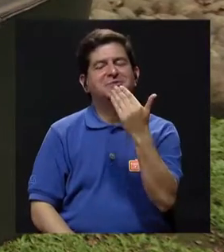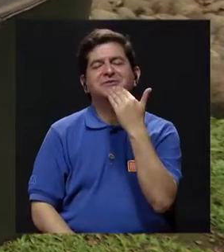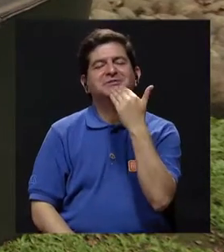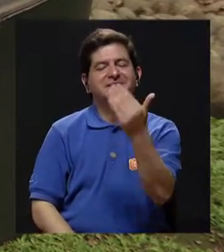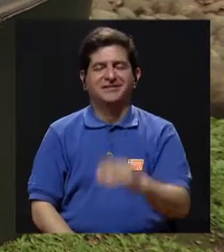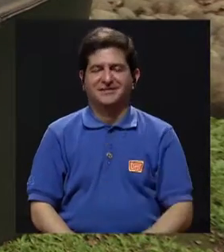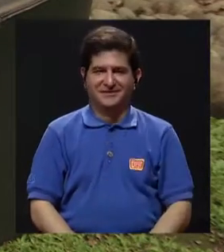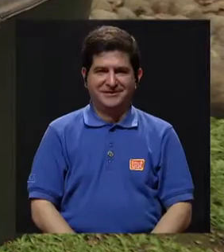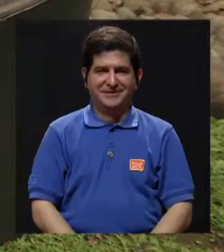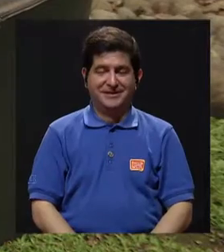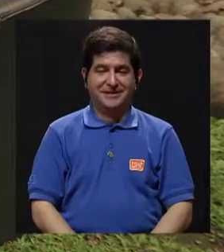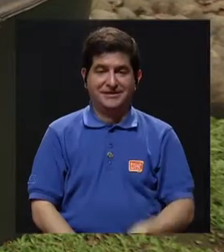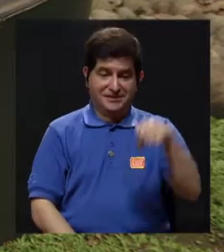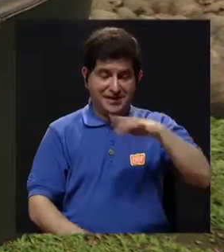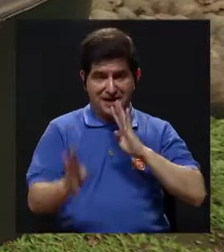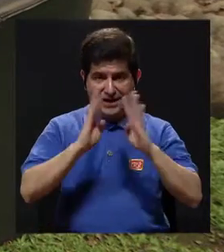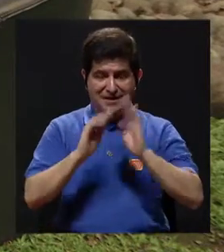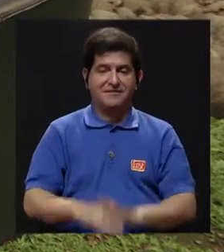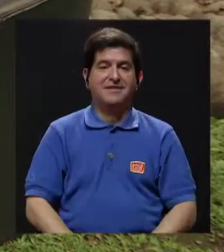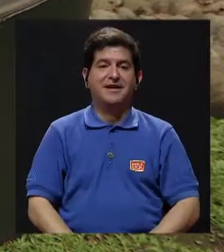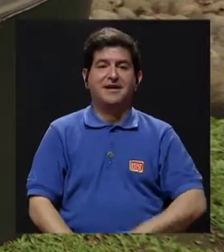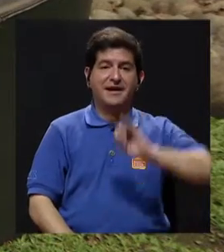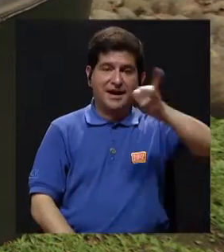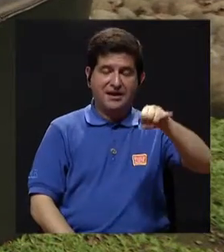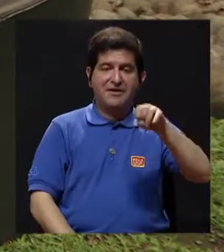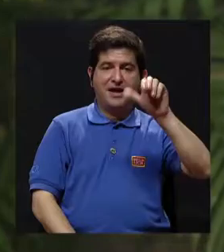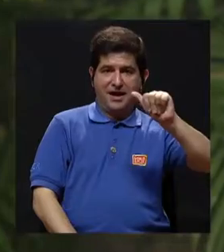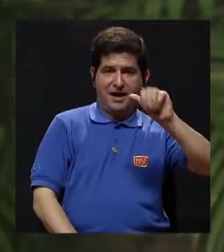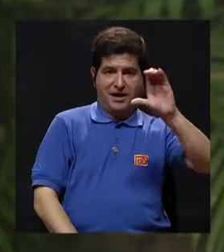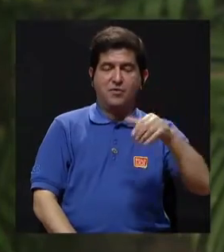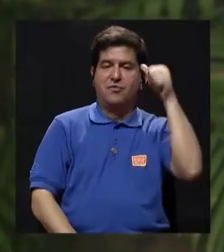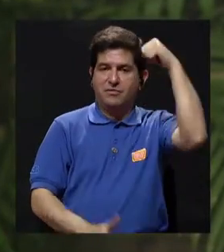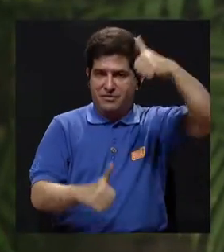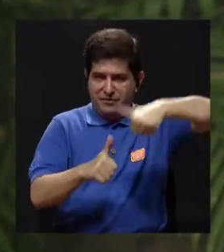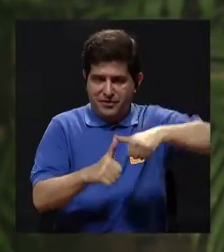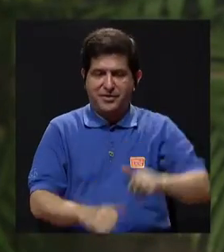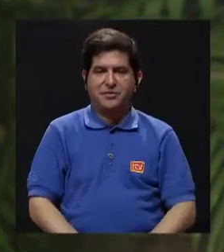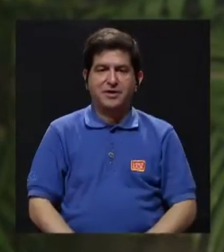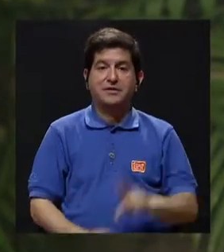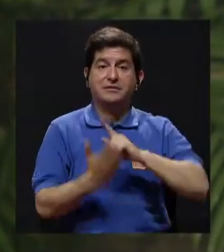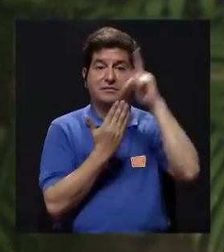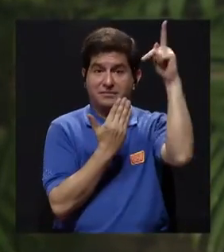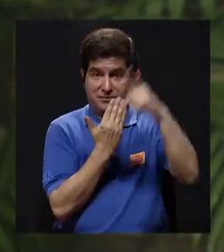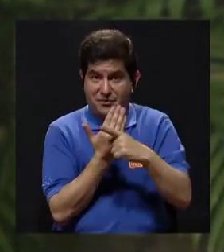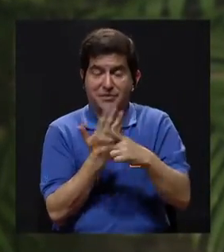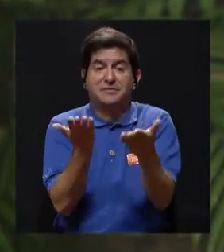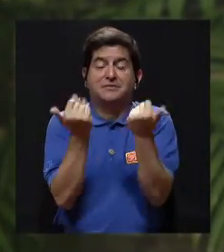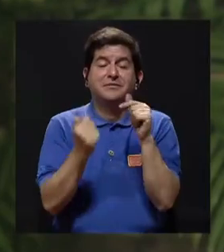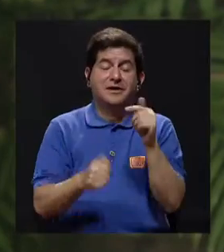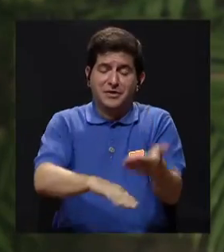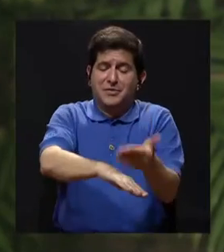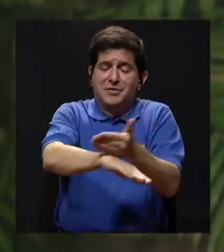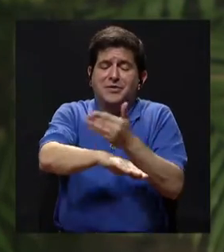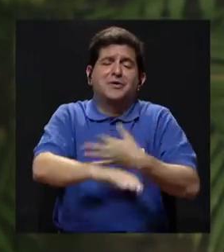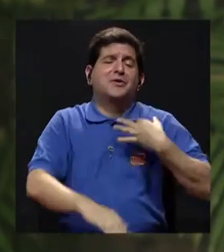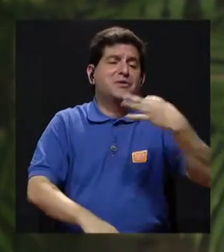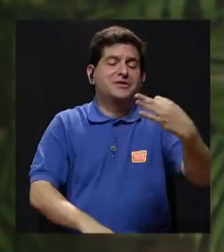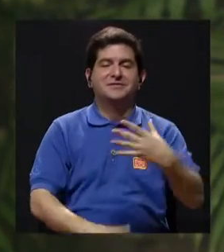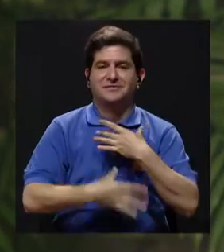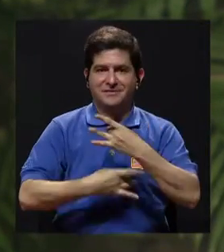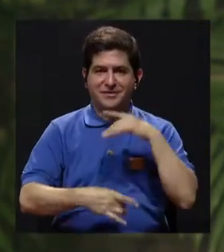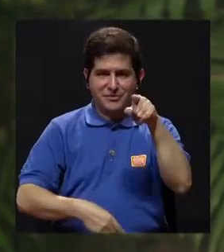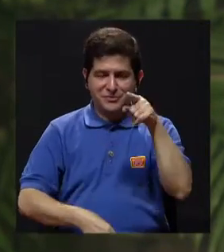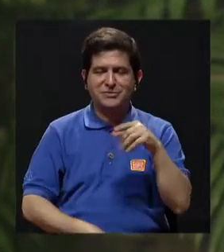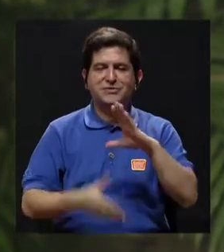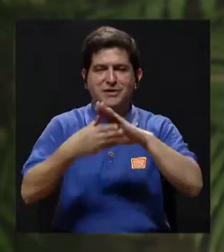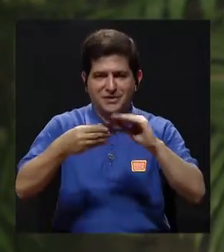gracias, don Javier, muy gentil. Estuvimos conversando con Javier Angulo Cardinale y recuerde que esto es un programa que quiere crecer cada día y por eso nos